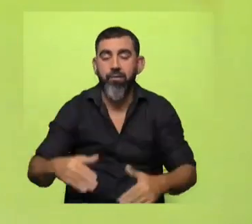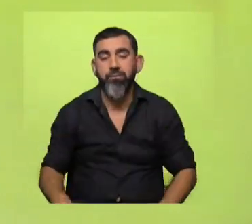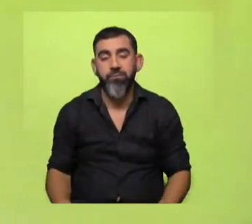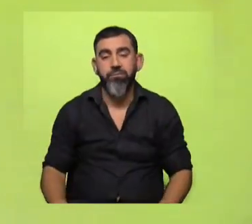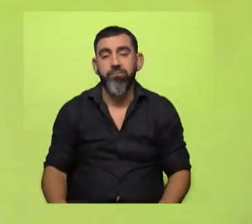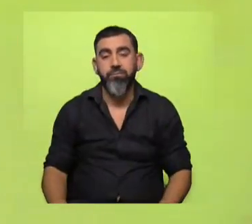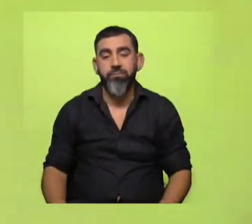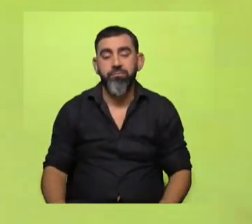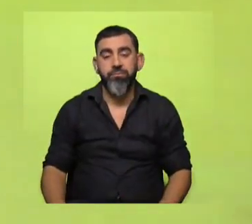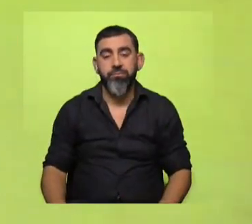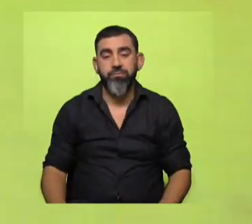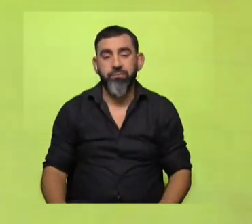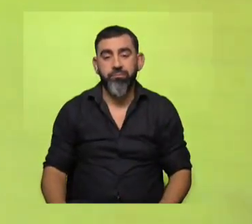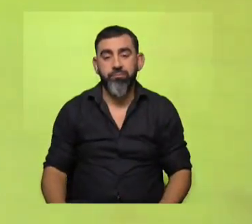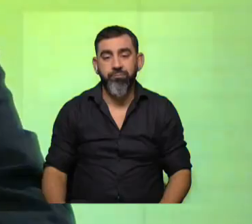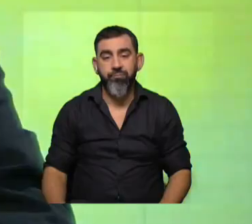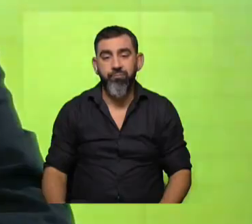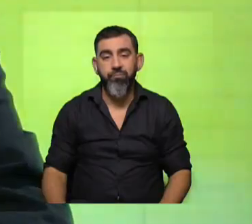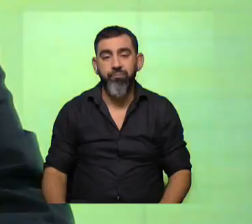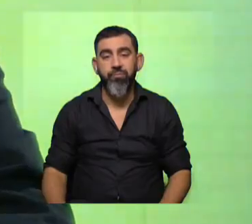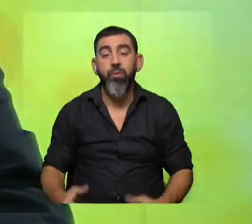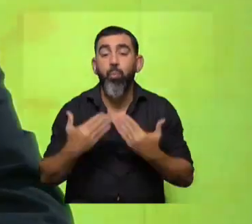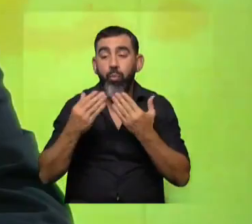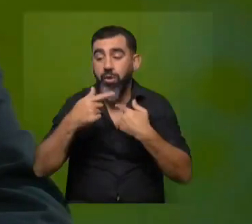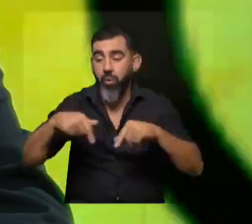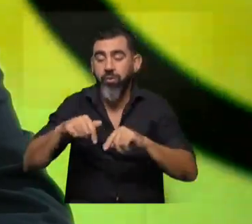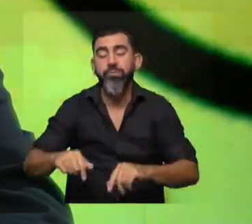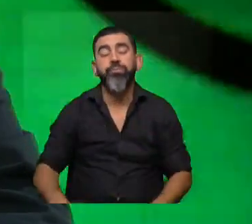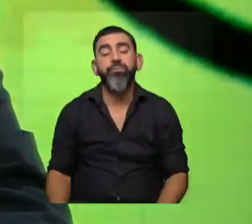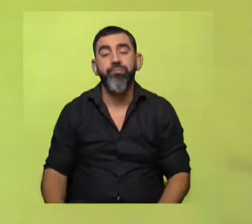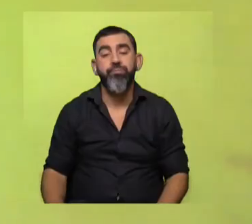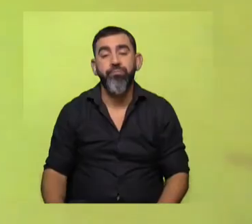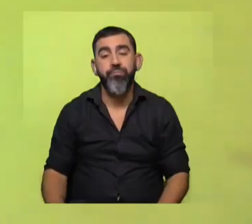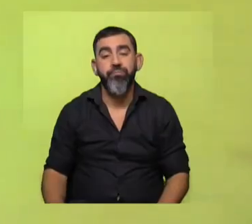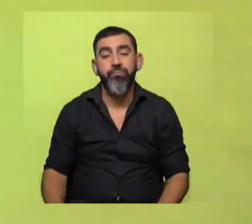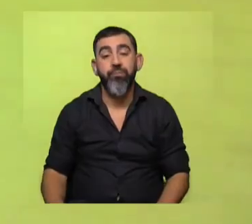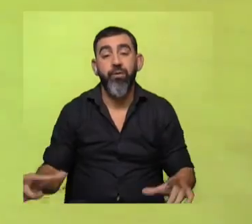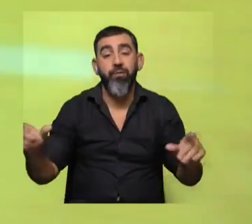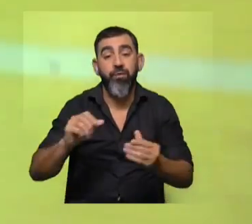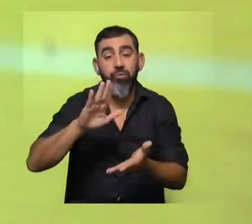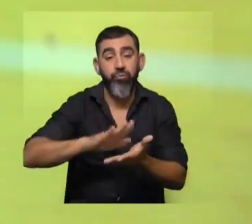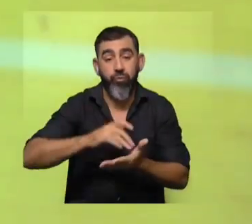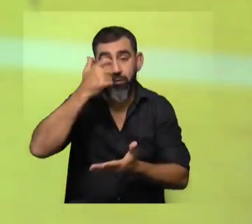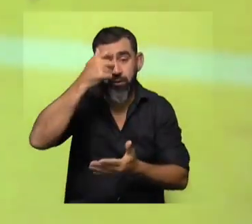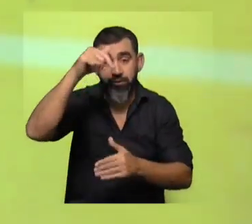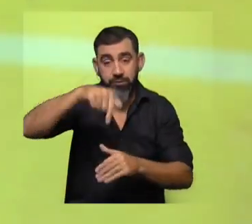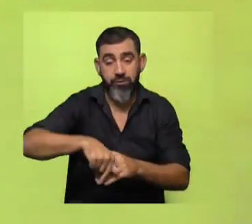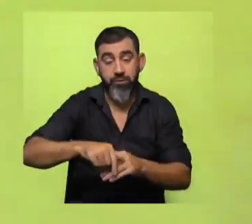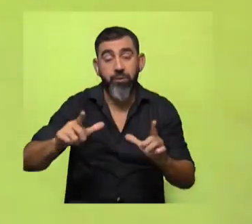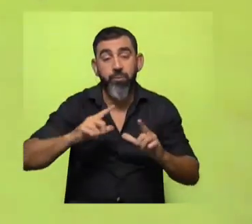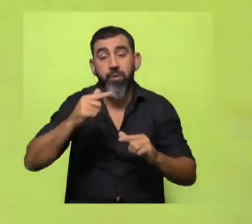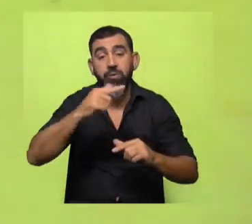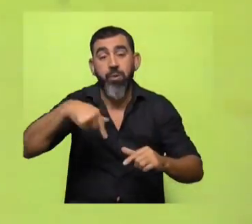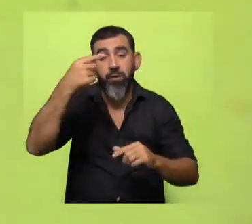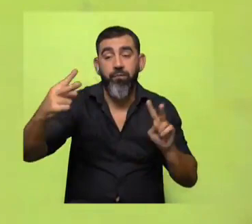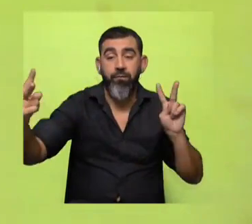esbozados que repetiremos en otra visita sin duda muchísimas gracias por el tiempo gracias a vos cerramos nuestro programa de hoy los esperamos como